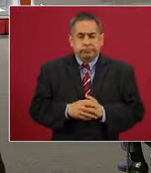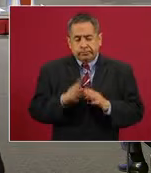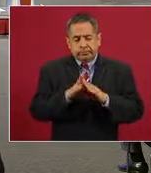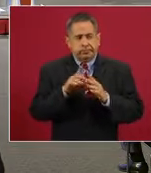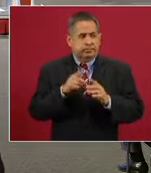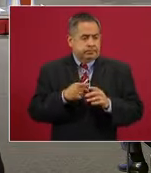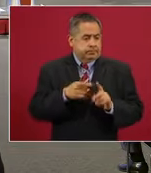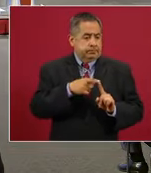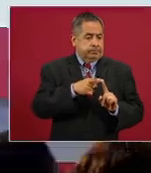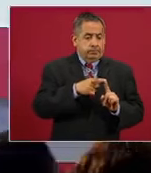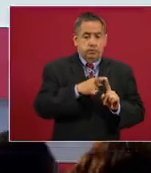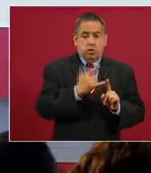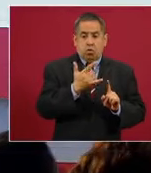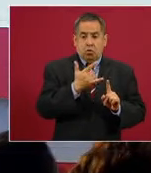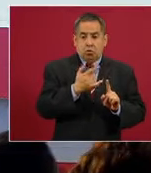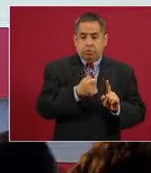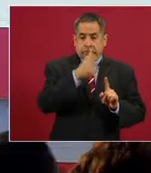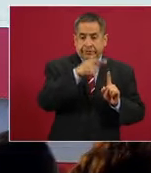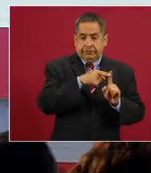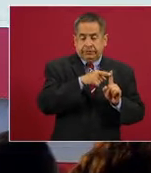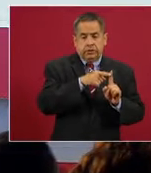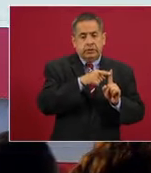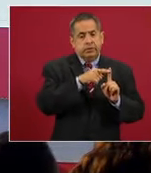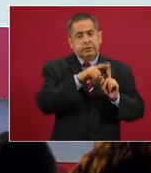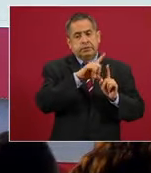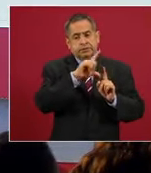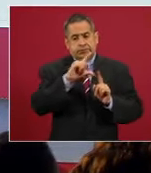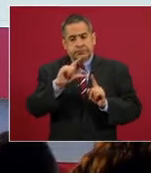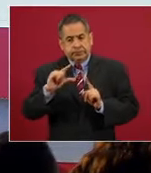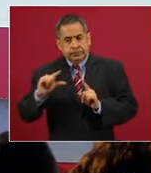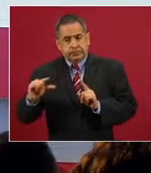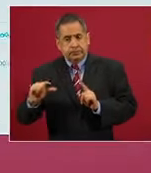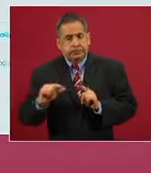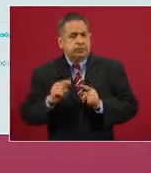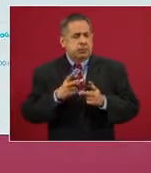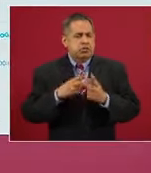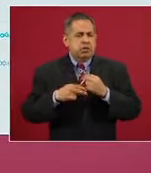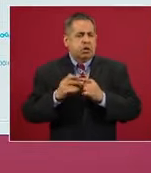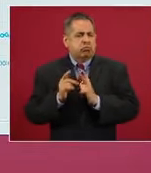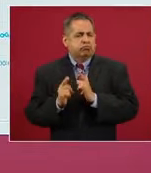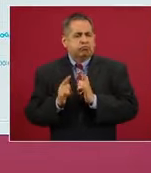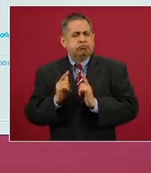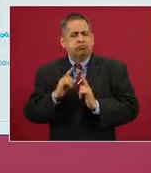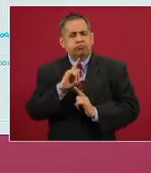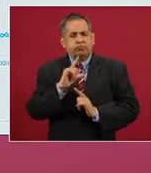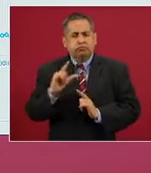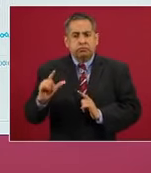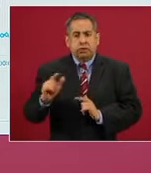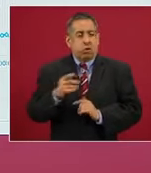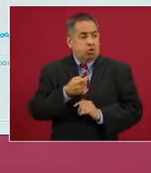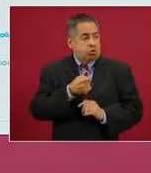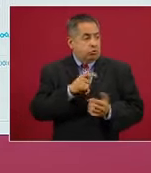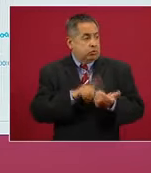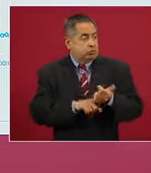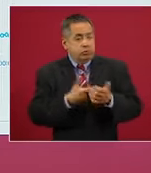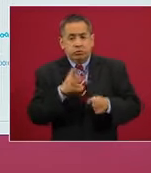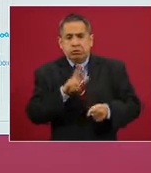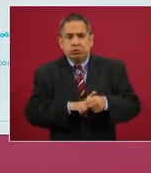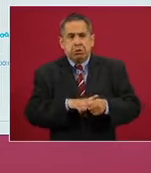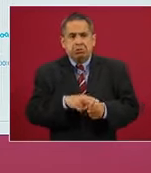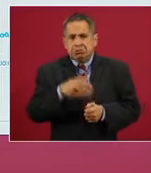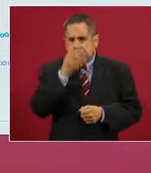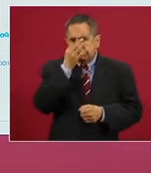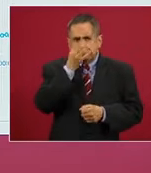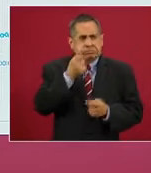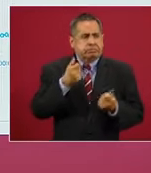la primera semana de julio en descenso, después del descenso ha sido a menor velocidad, pero tiene muy poca ocupación hospitalaria. Lo pueden